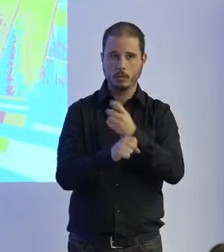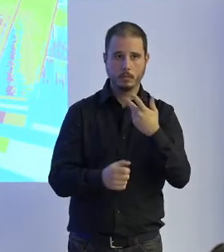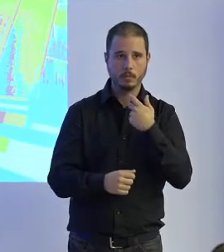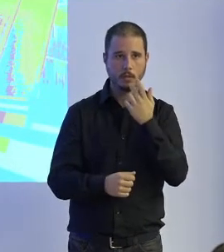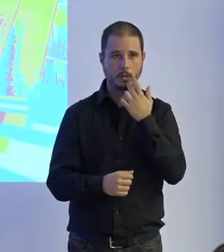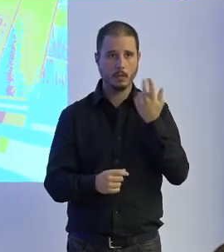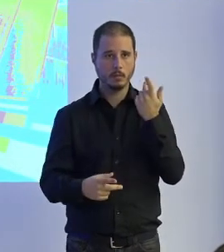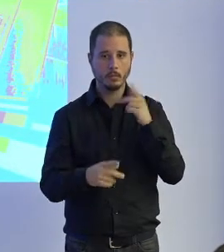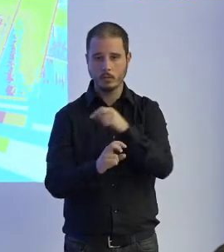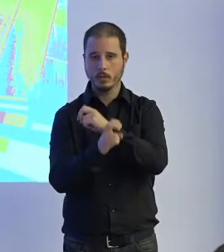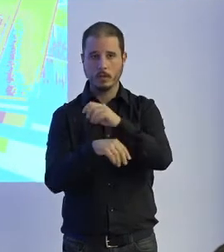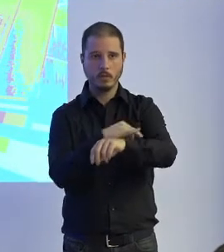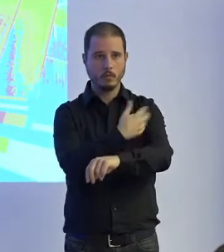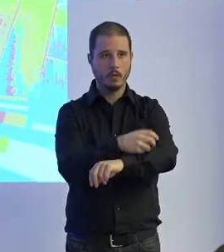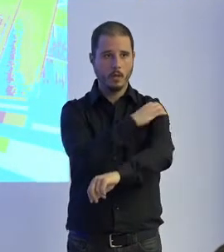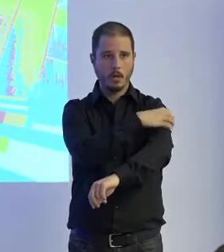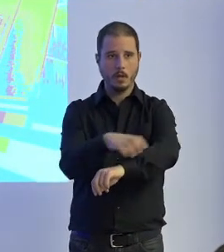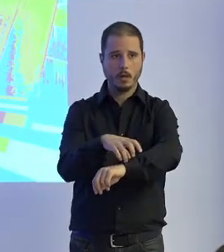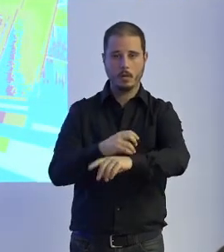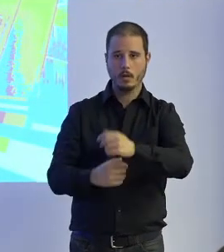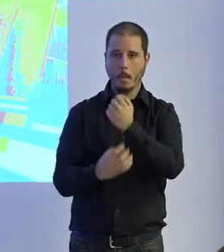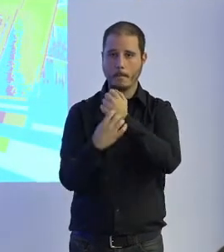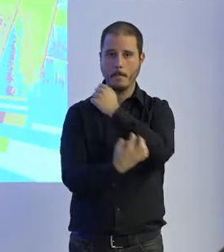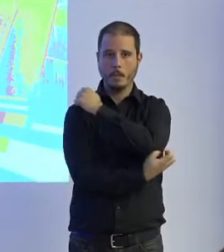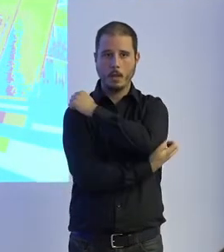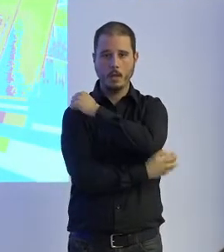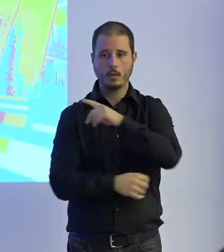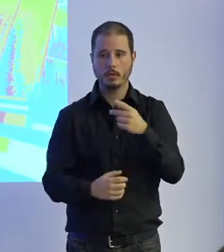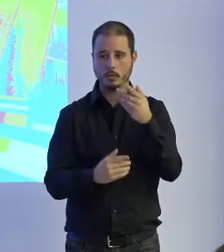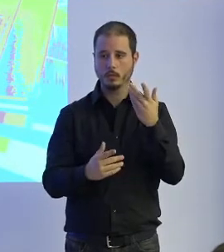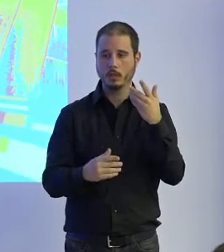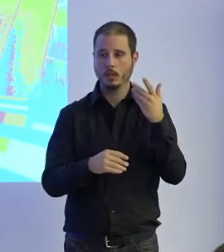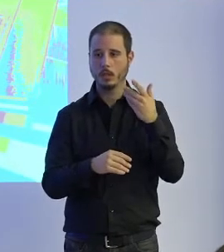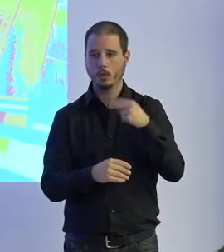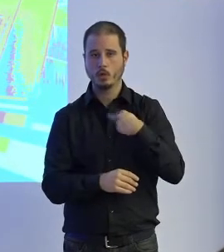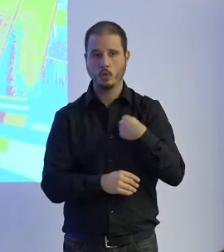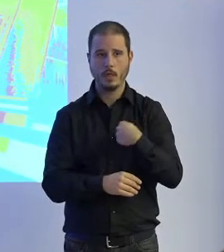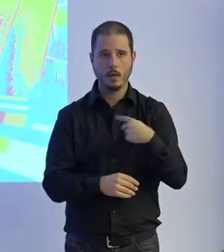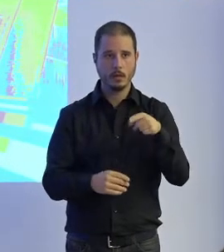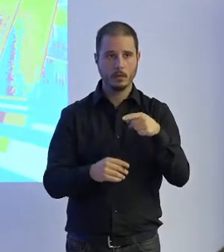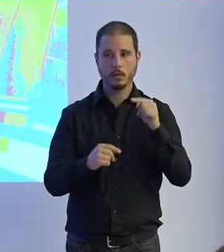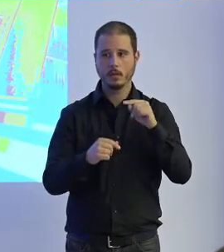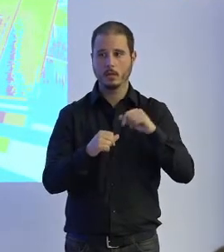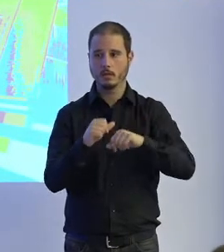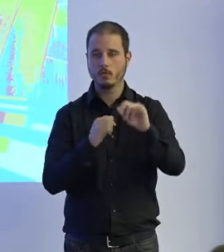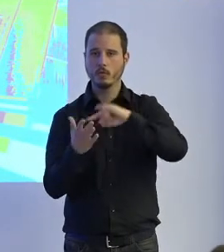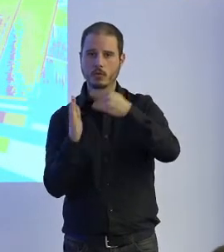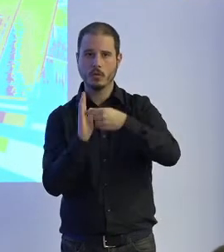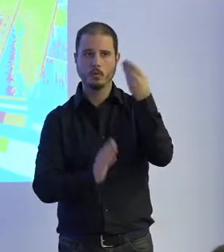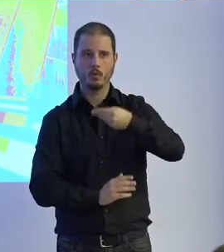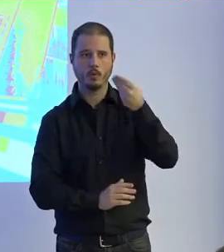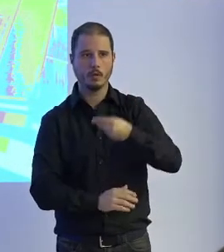que también lo comercializa lo mismo que el Locomac Jocoma que son de Suiza y también es un sistema muy bueno